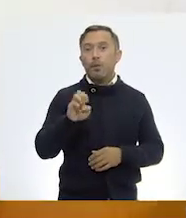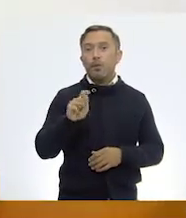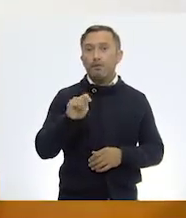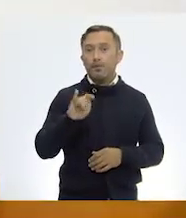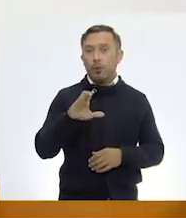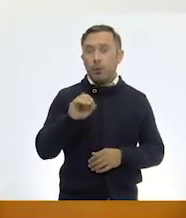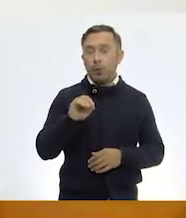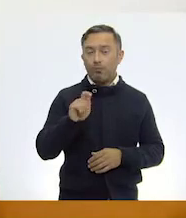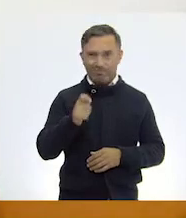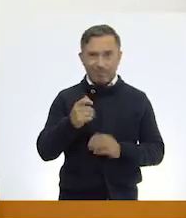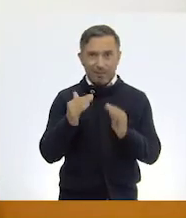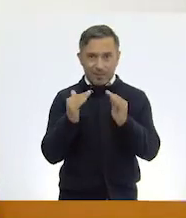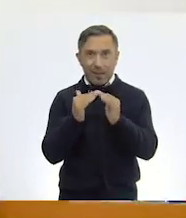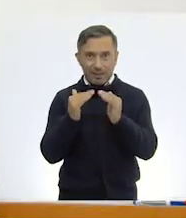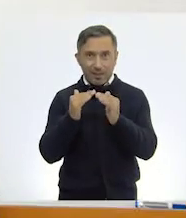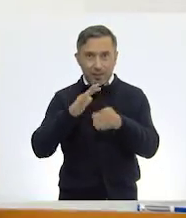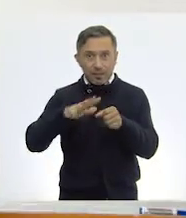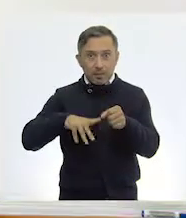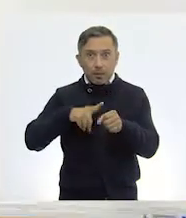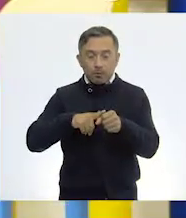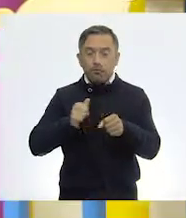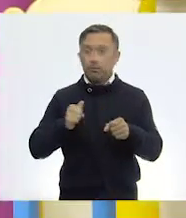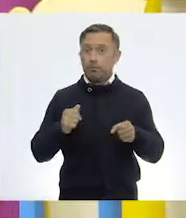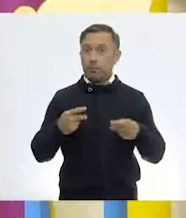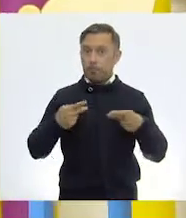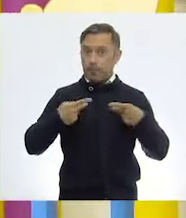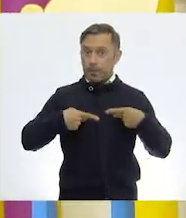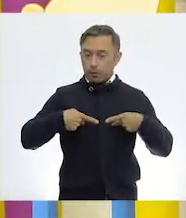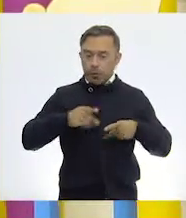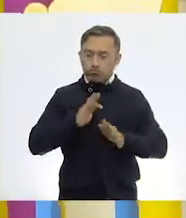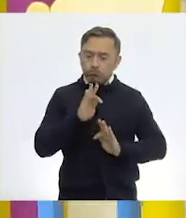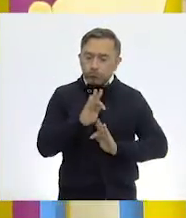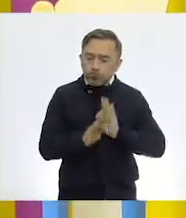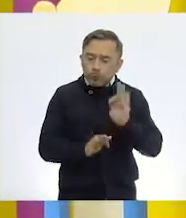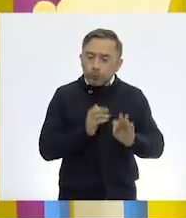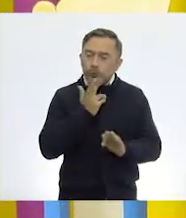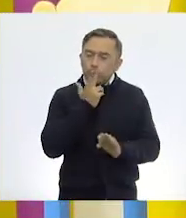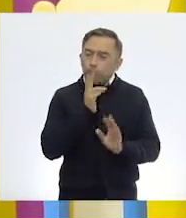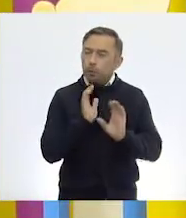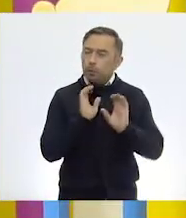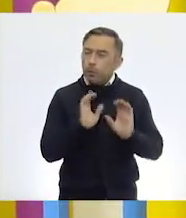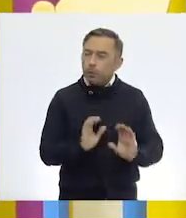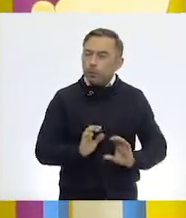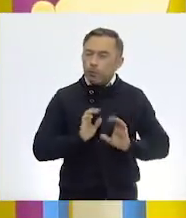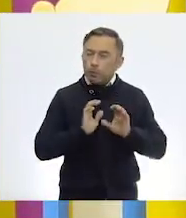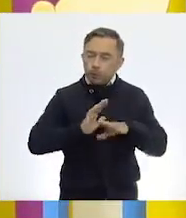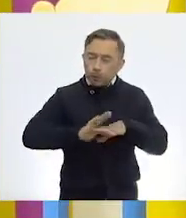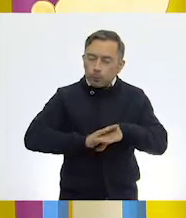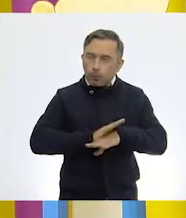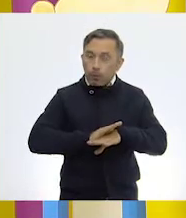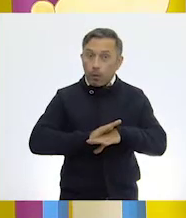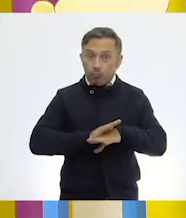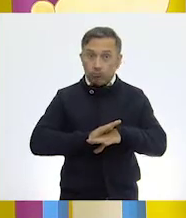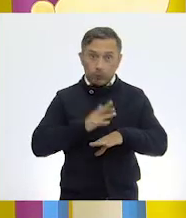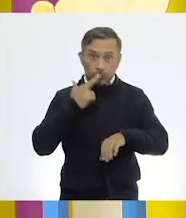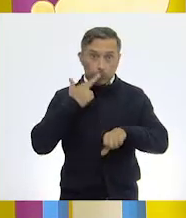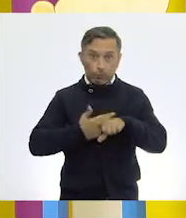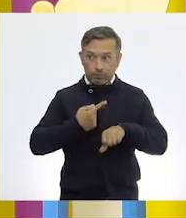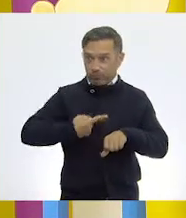requieren el cuidado del ser humano. Estos animales dependen directamente del ser humano.